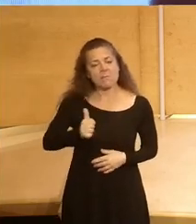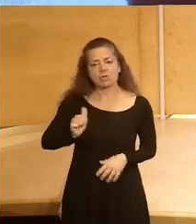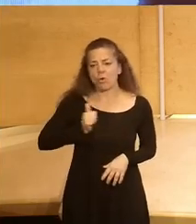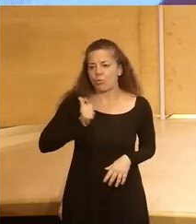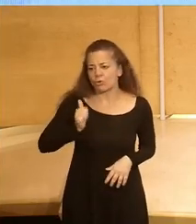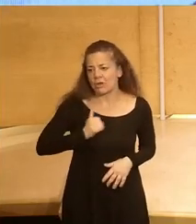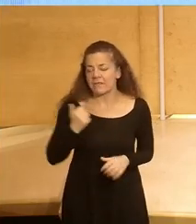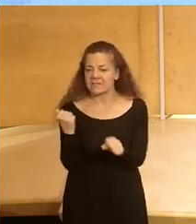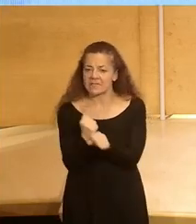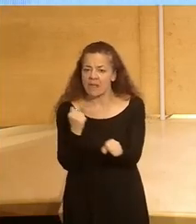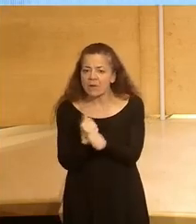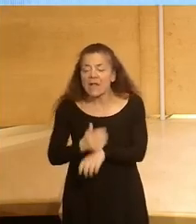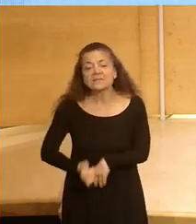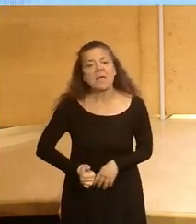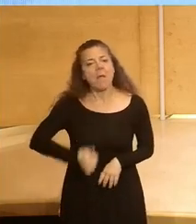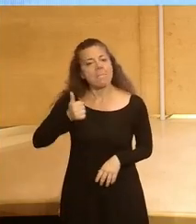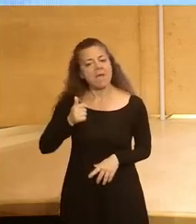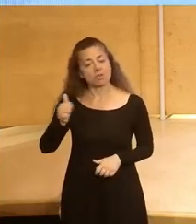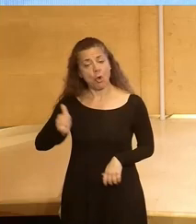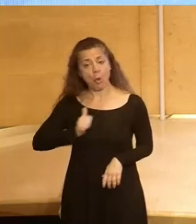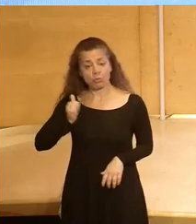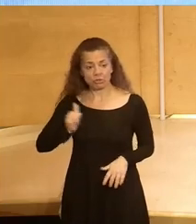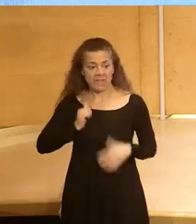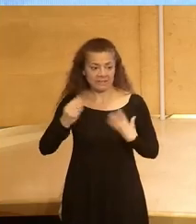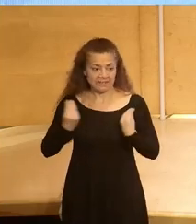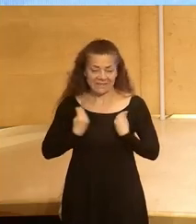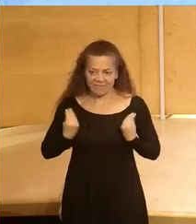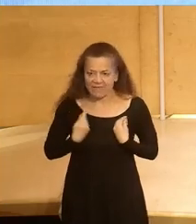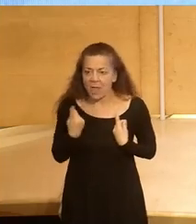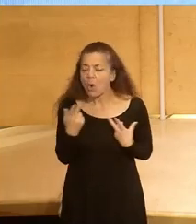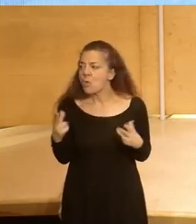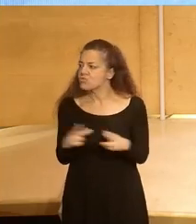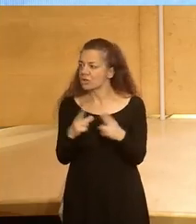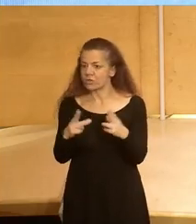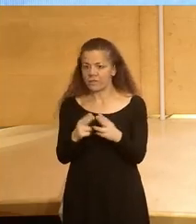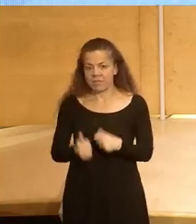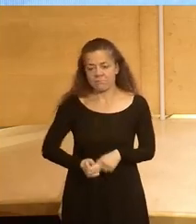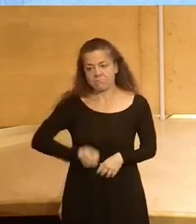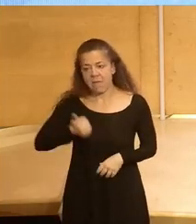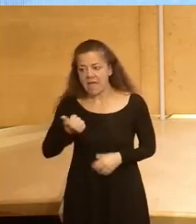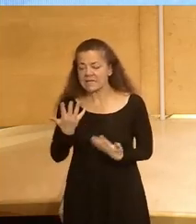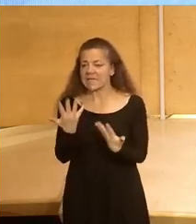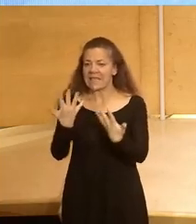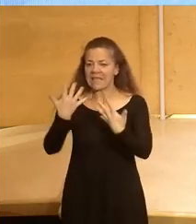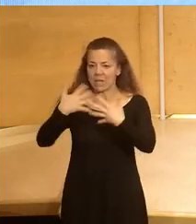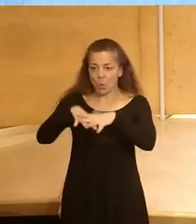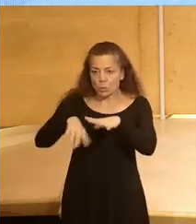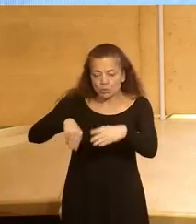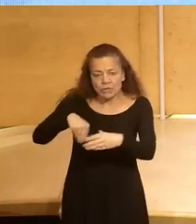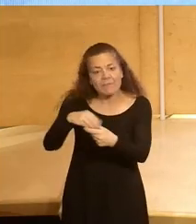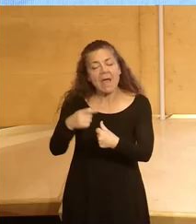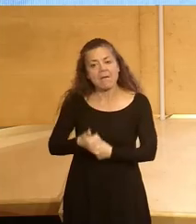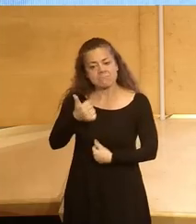laborales más oportunidades de vida una sociedad más inclusiva una sociedad más